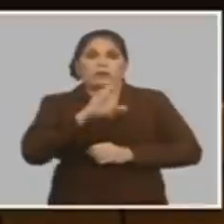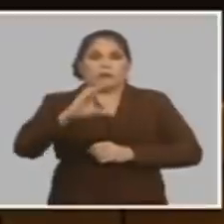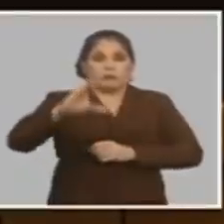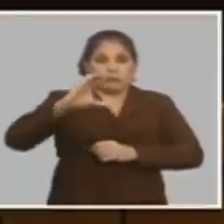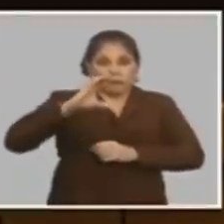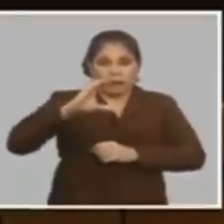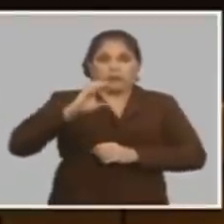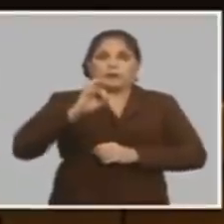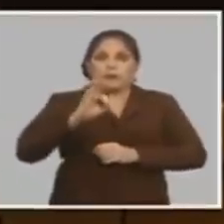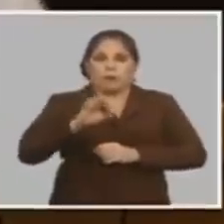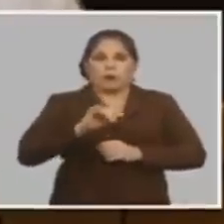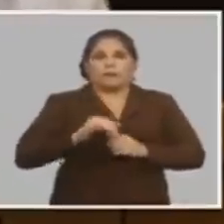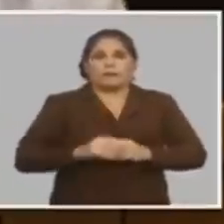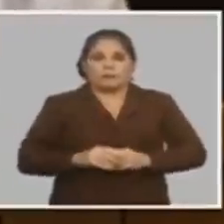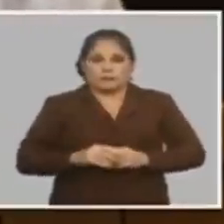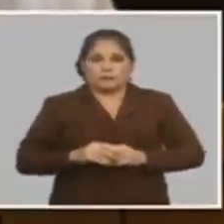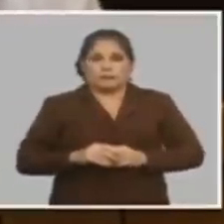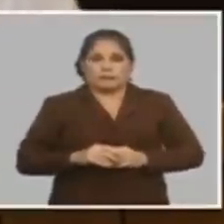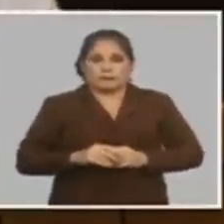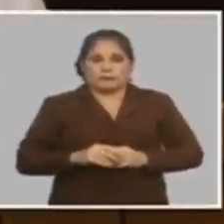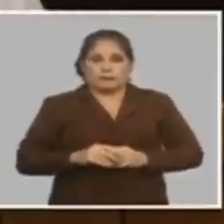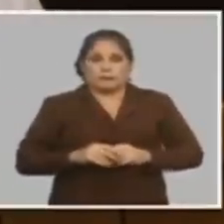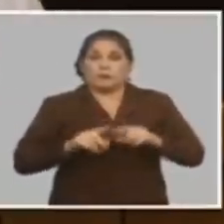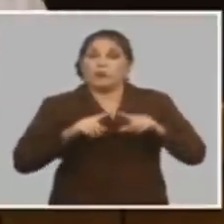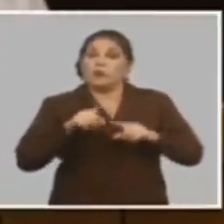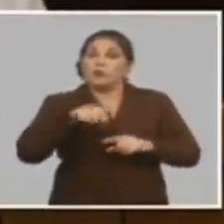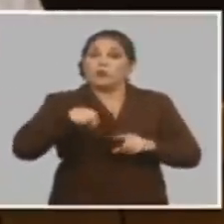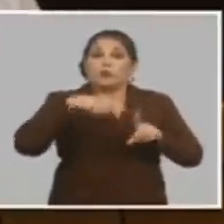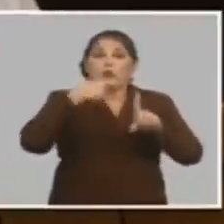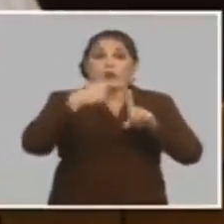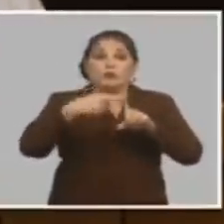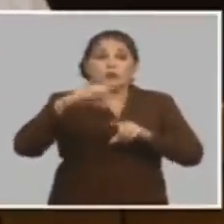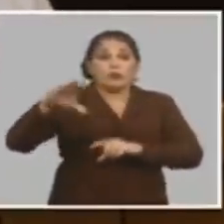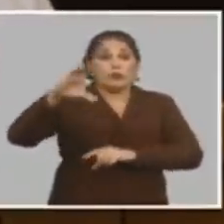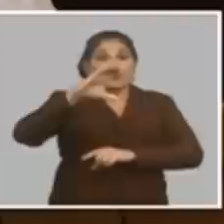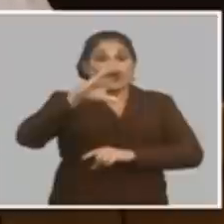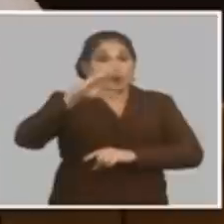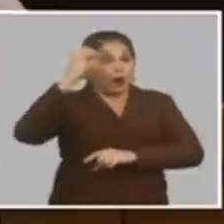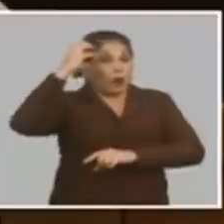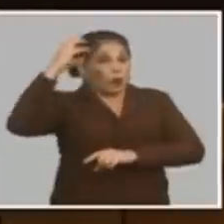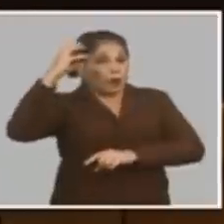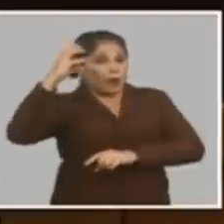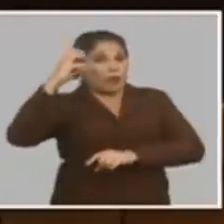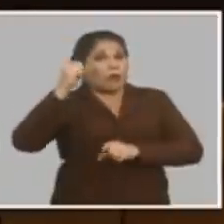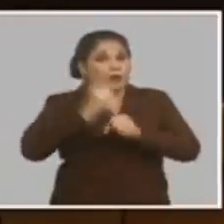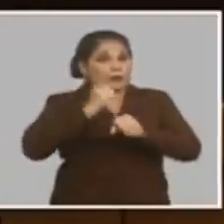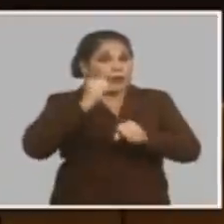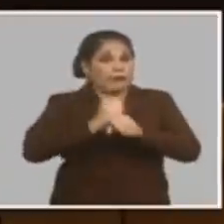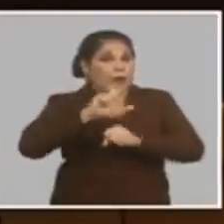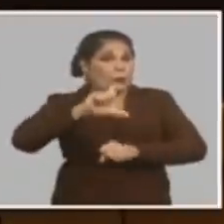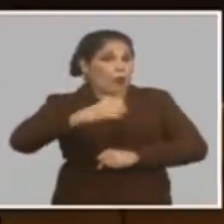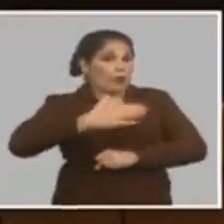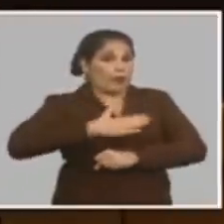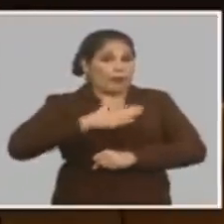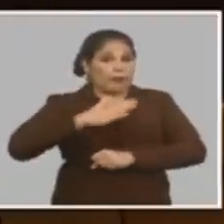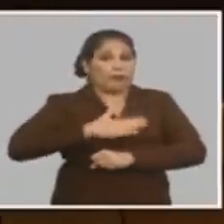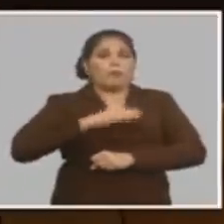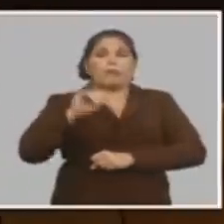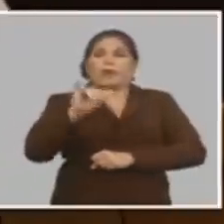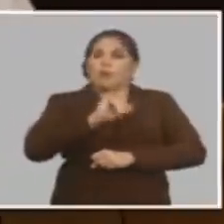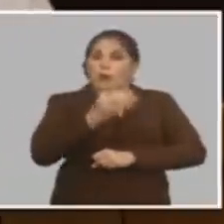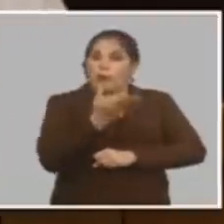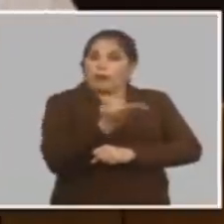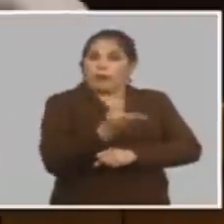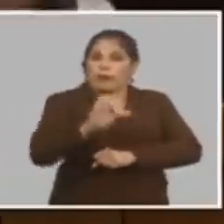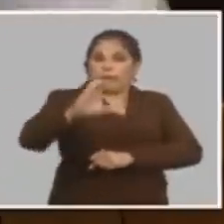crecimientos de costo y cuando usted sube el salario en el sector estatal a los que trabajan en el sector no estatal también van a